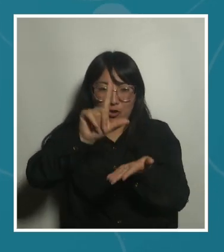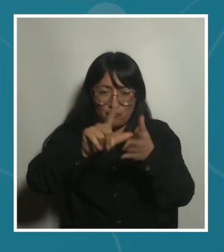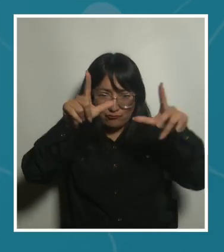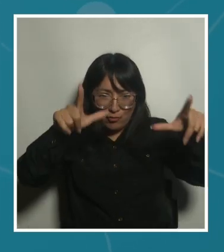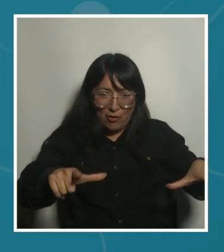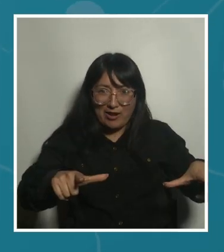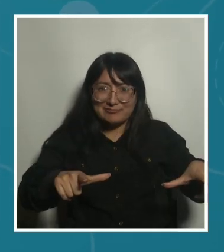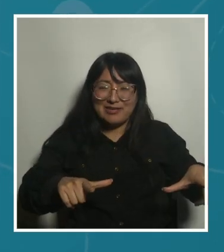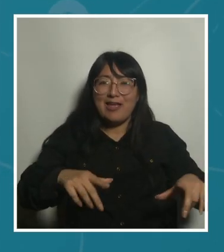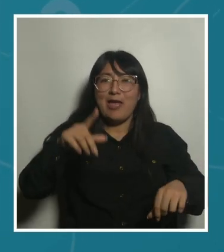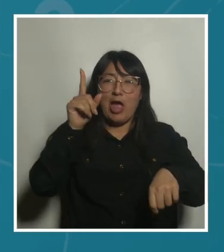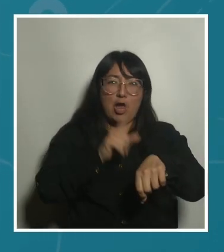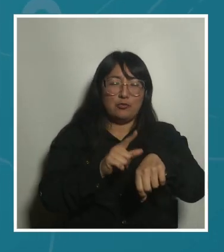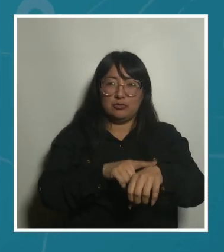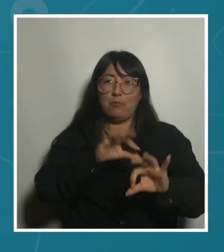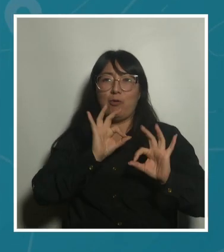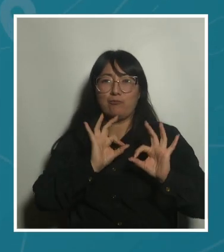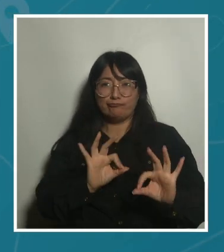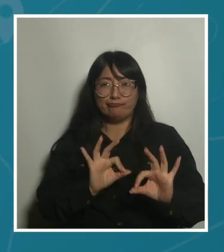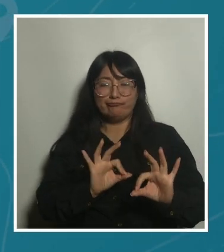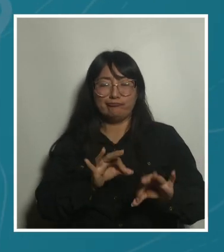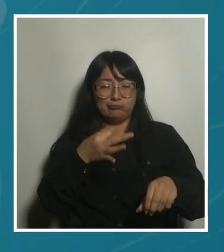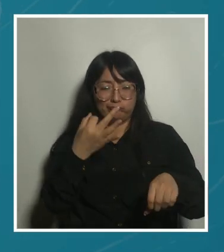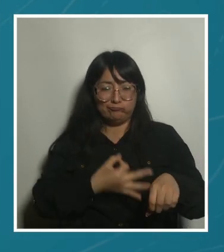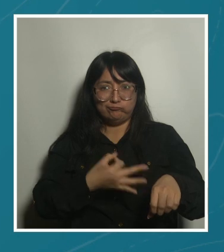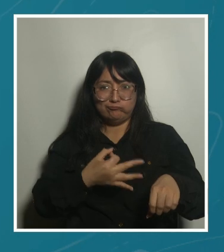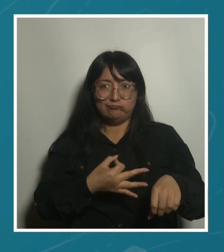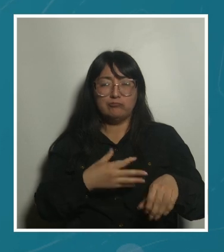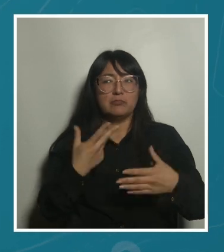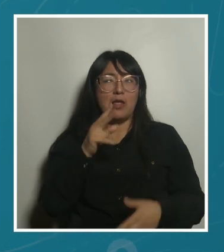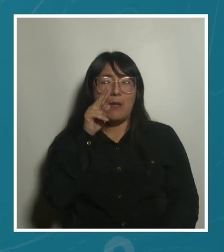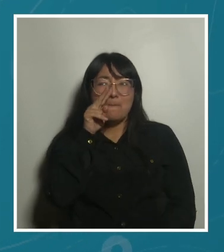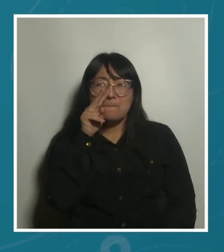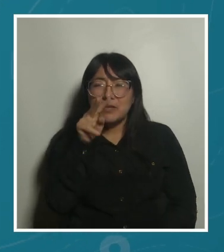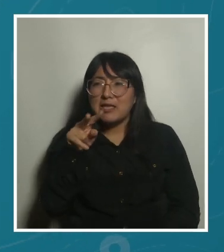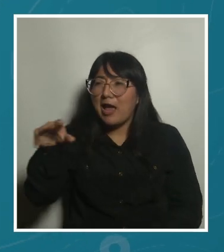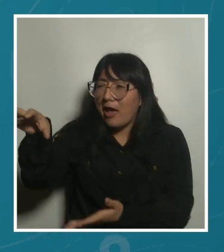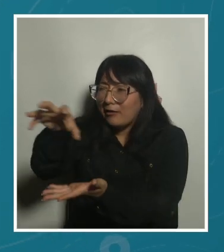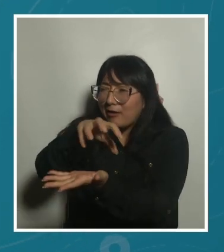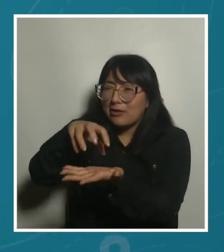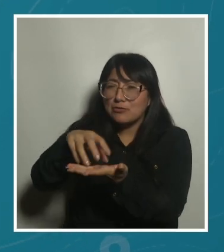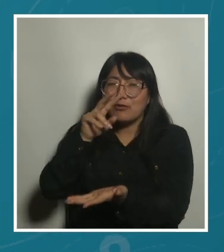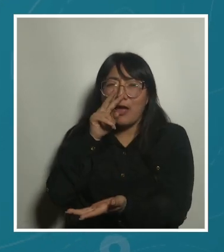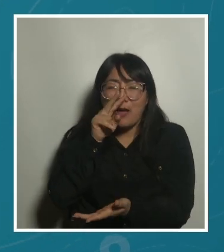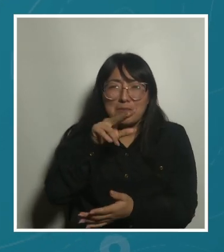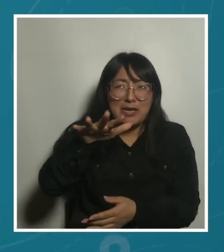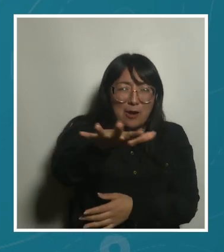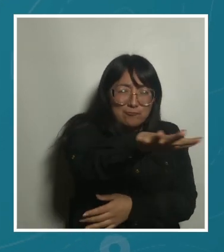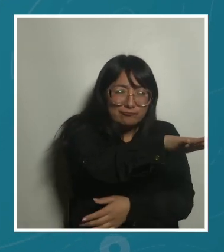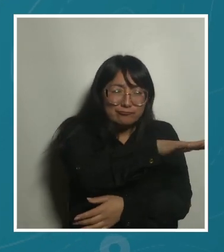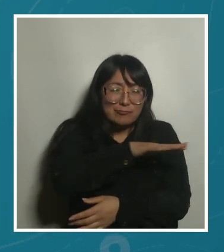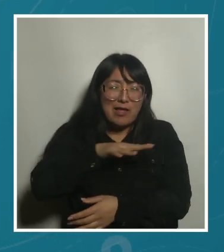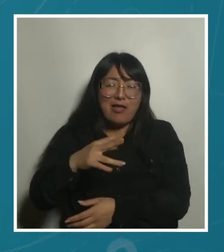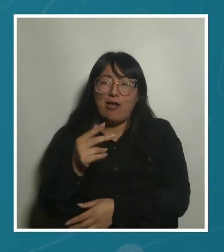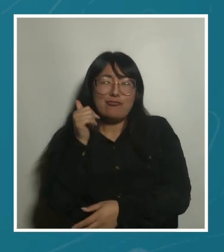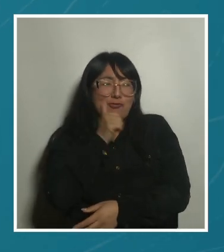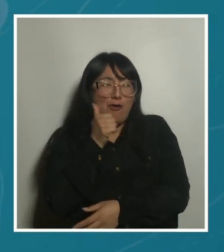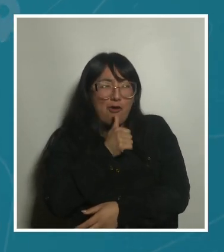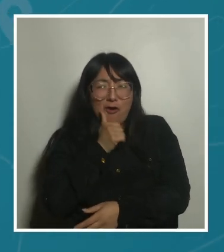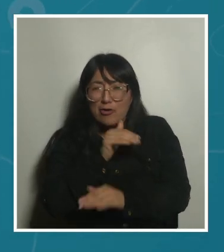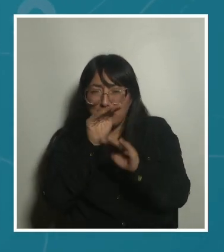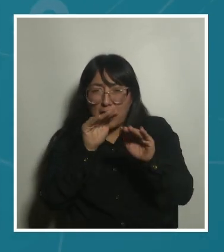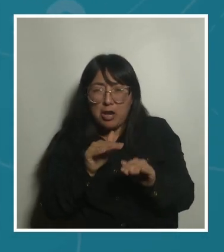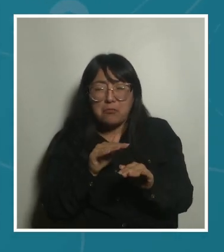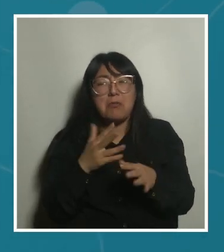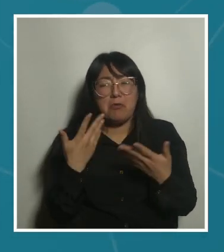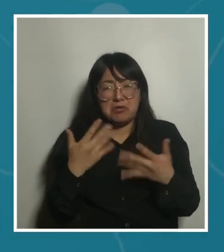en un tiempo determinado. Mirar la ciudad, mirar el urbanismo desde la vida cotidiana, que es algo que parece